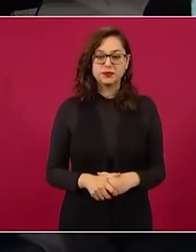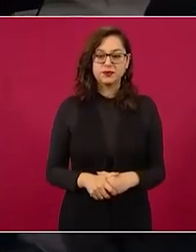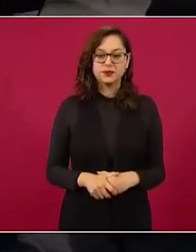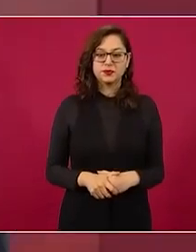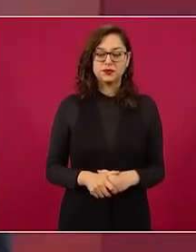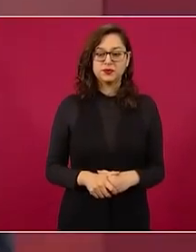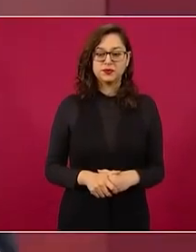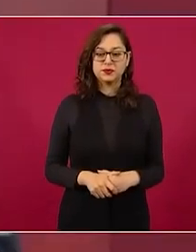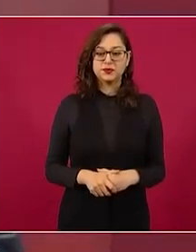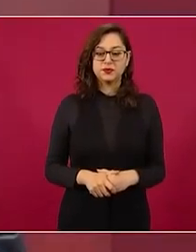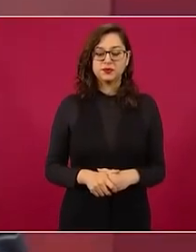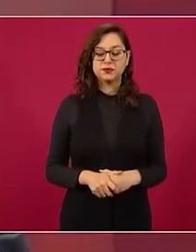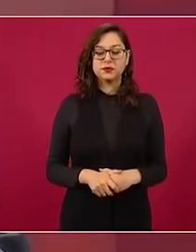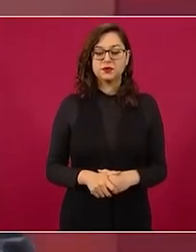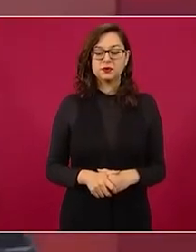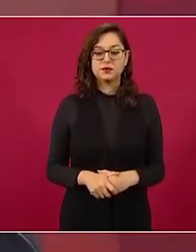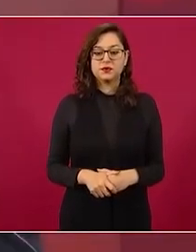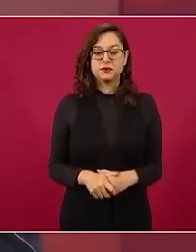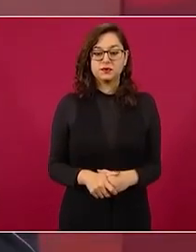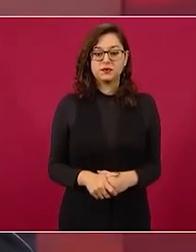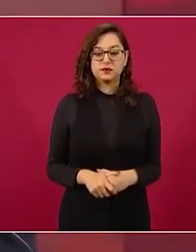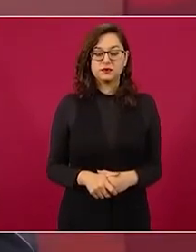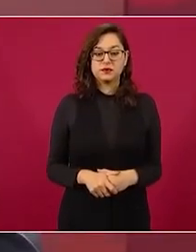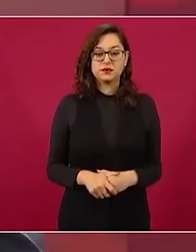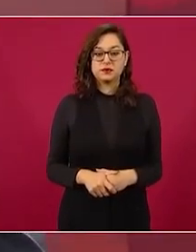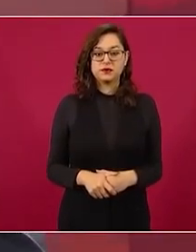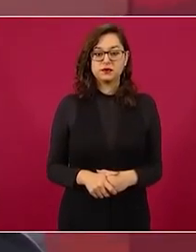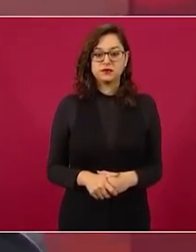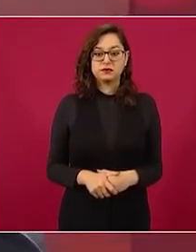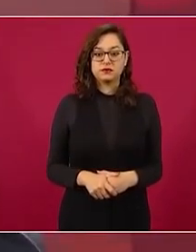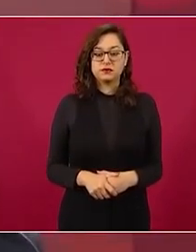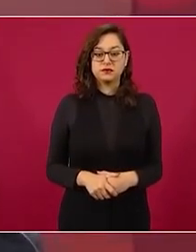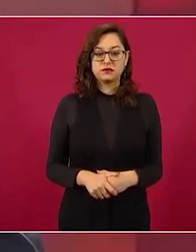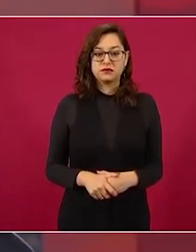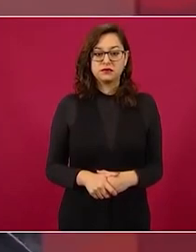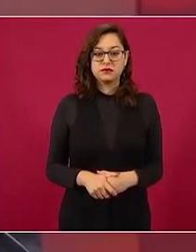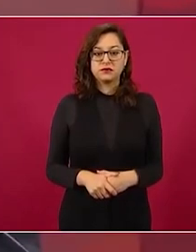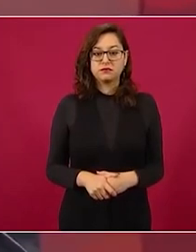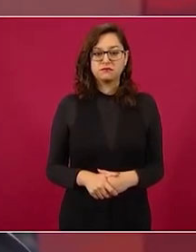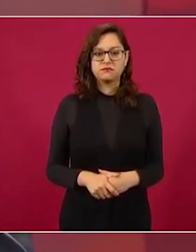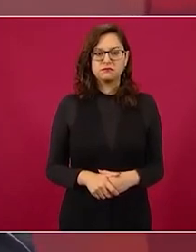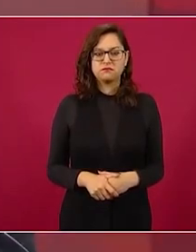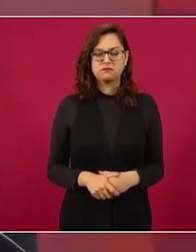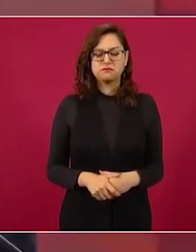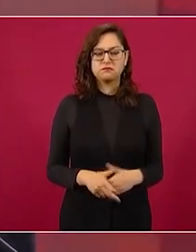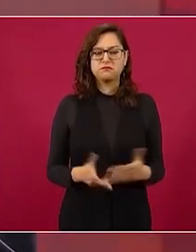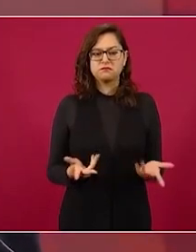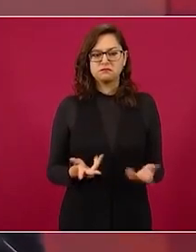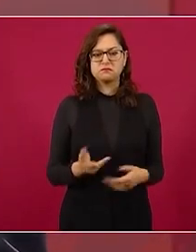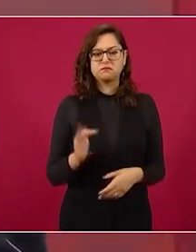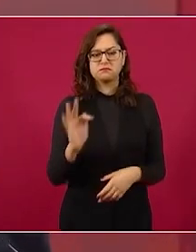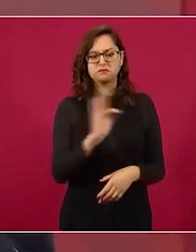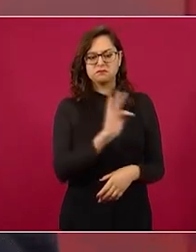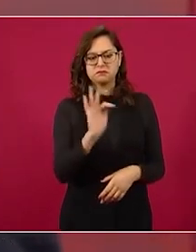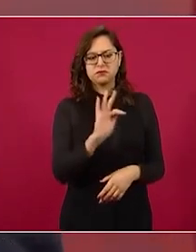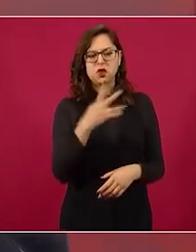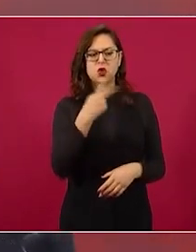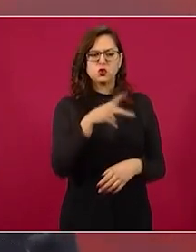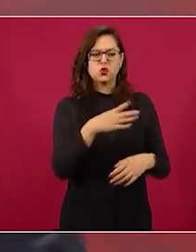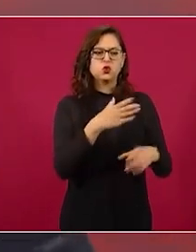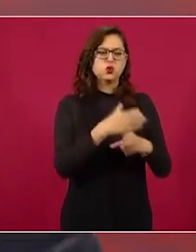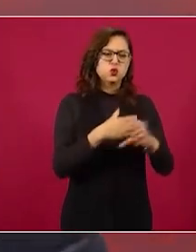lo de sus bienes pues no aunque también ayudaría mucho saber